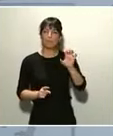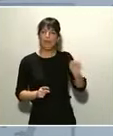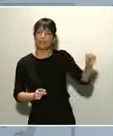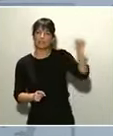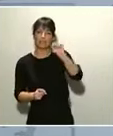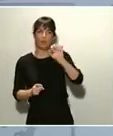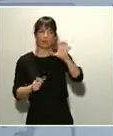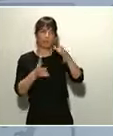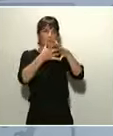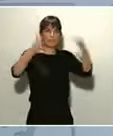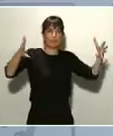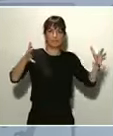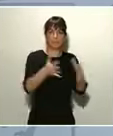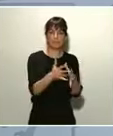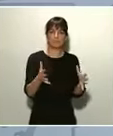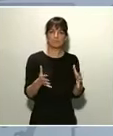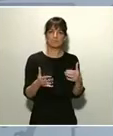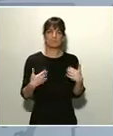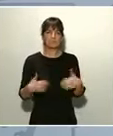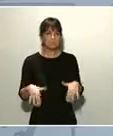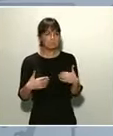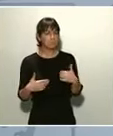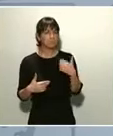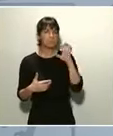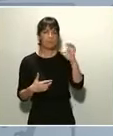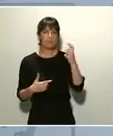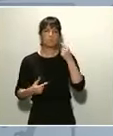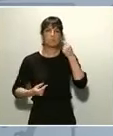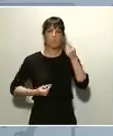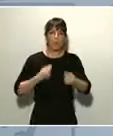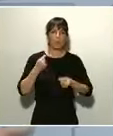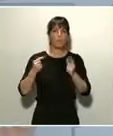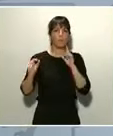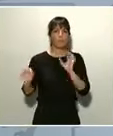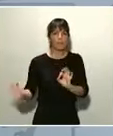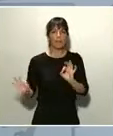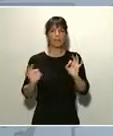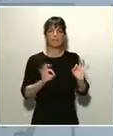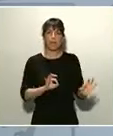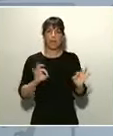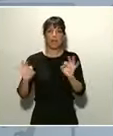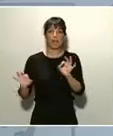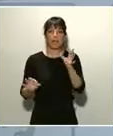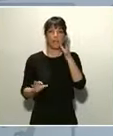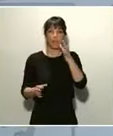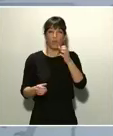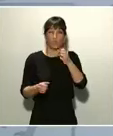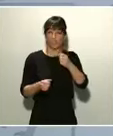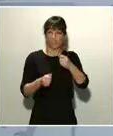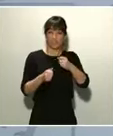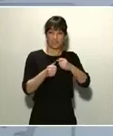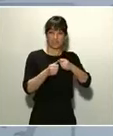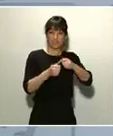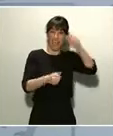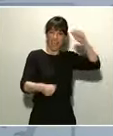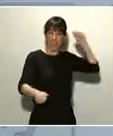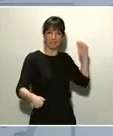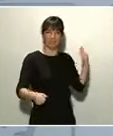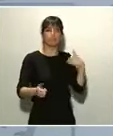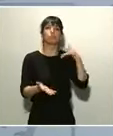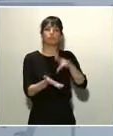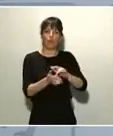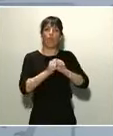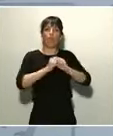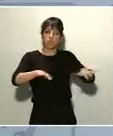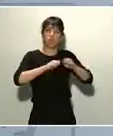son países que se han ido preparando porque han sufrido en primera persona esas pandemias a lo largo de estas últimas décadas. Ahora la sociedad